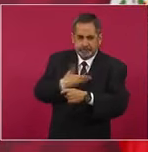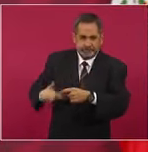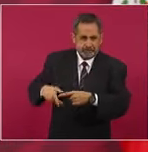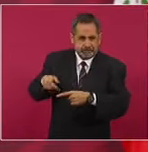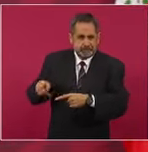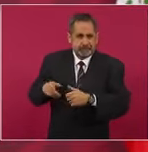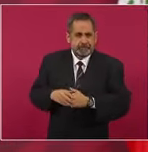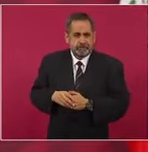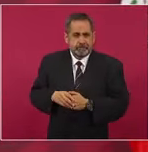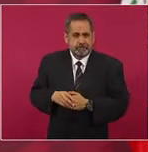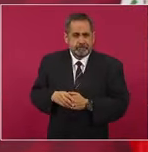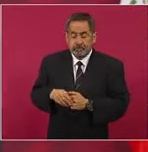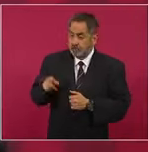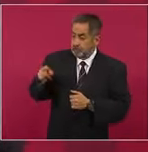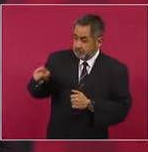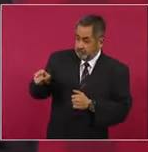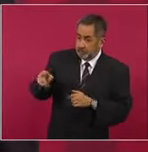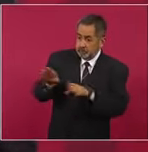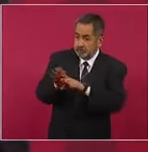y logra que